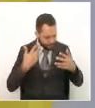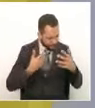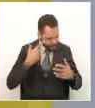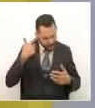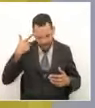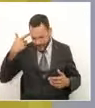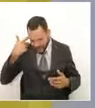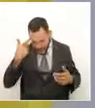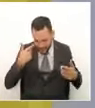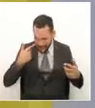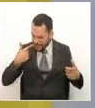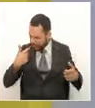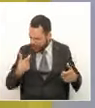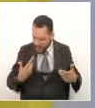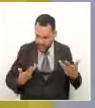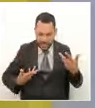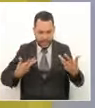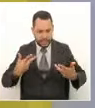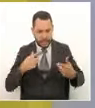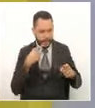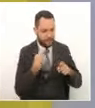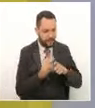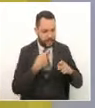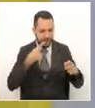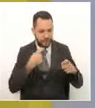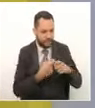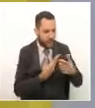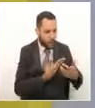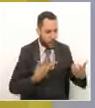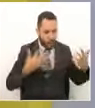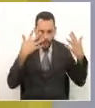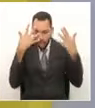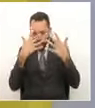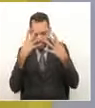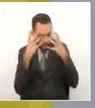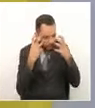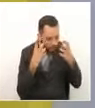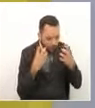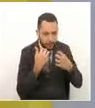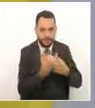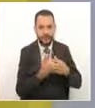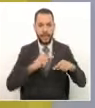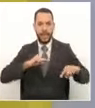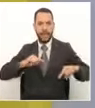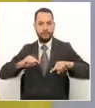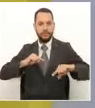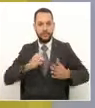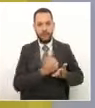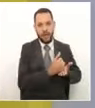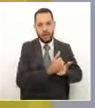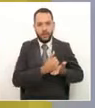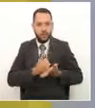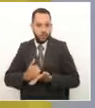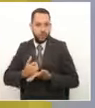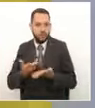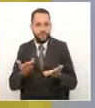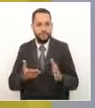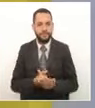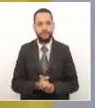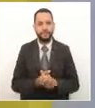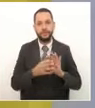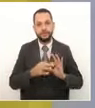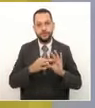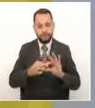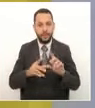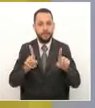inquietudes, la ansiedad, los cuadros que se presentan y esta es una administración amiga que extiende su mano. Como le